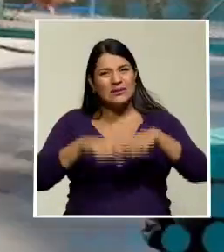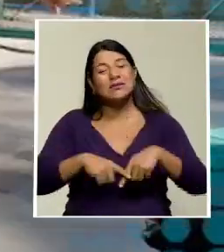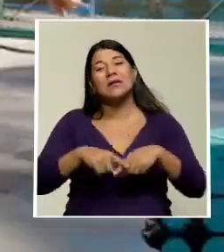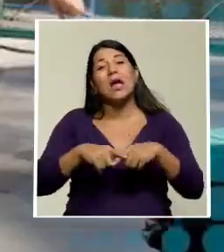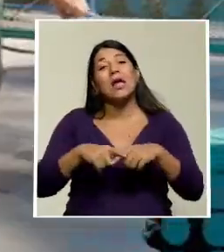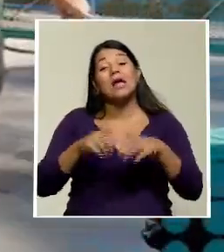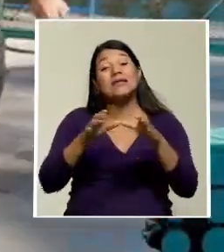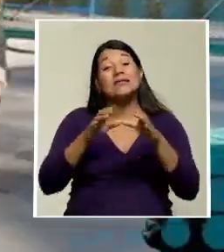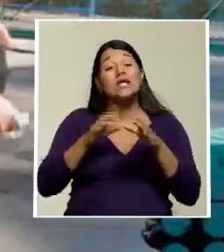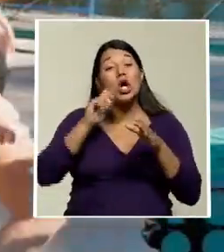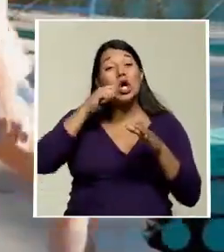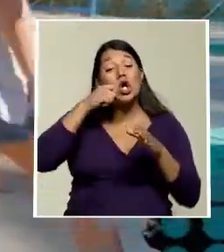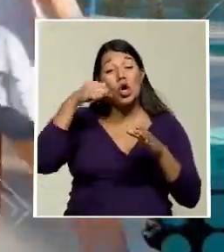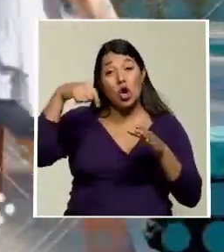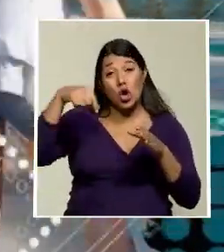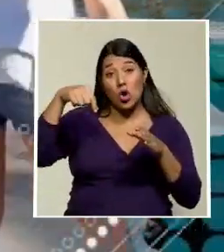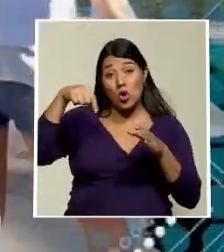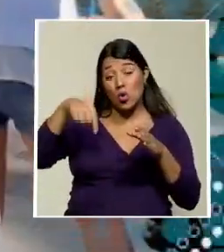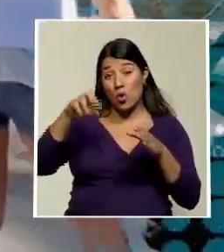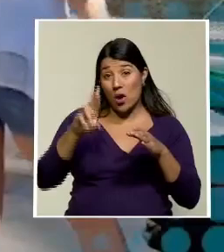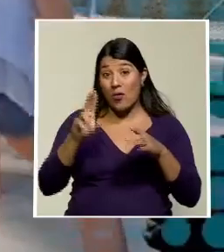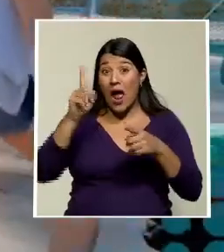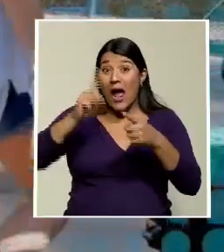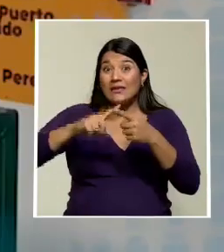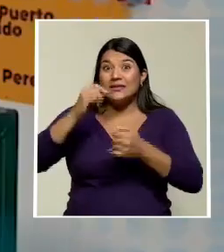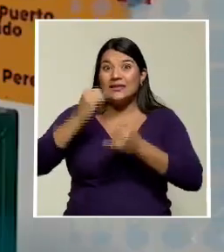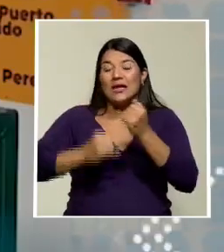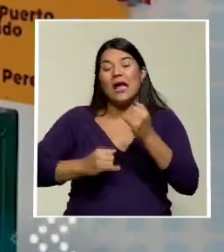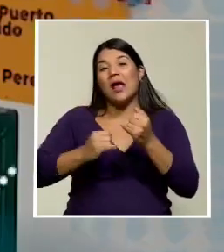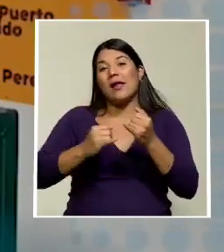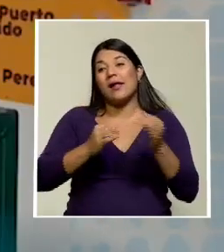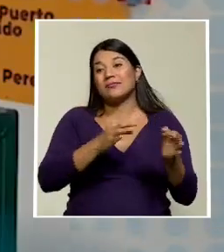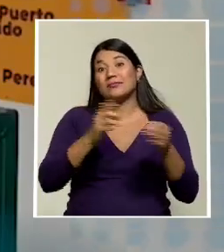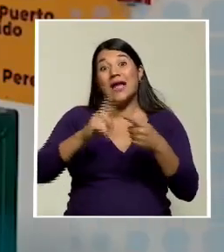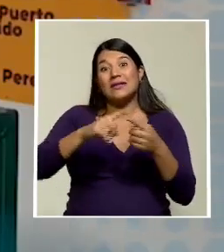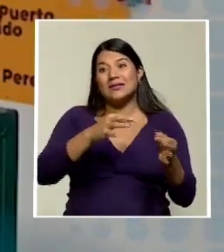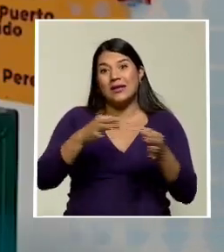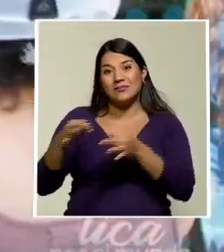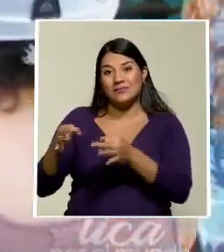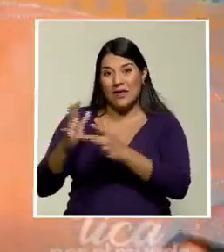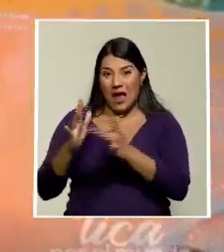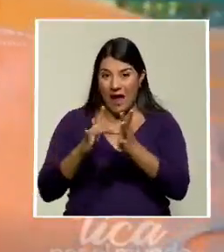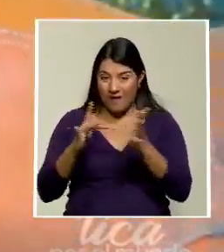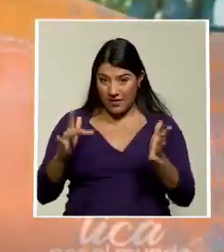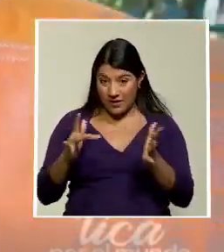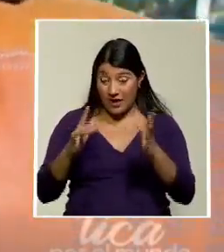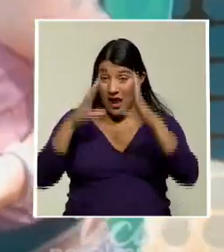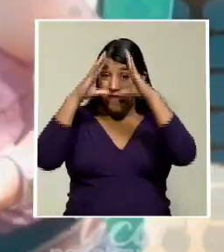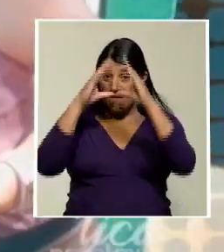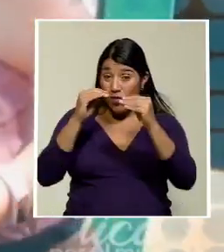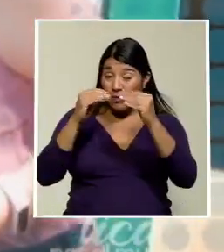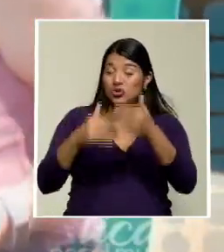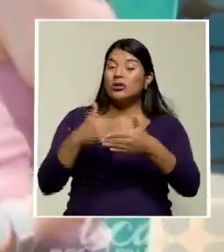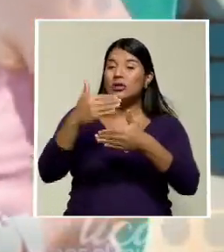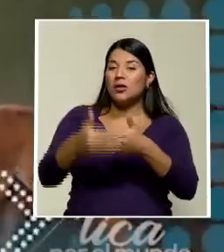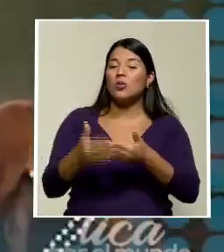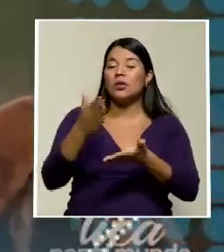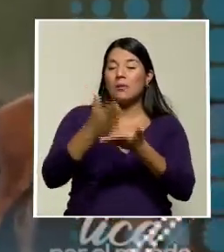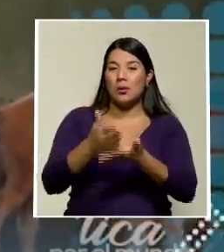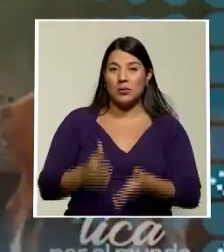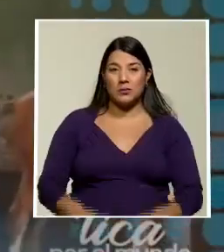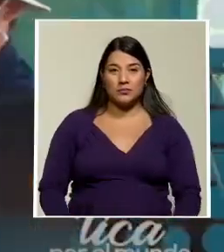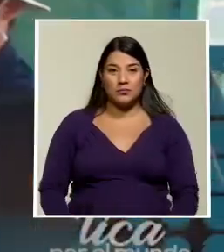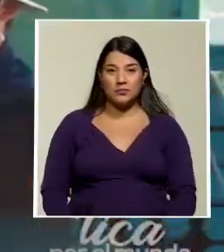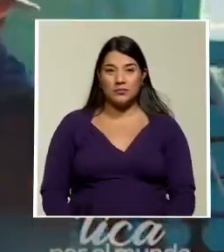QR, al menos hasta que termine la temporada alta en abril del próximo año. Los detalles de esta información al volver de la siguiente